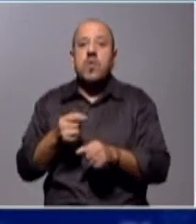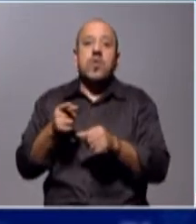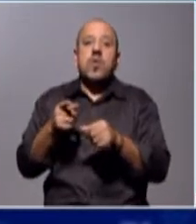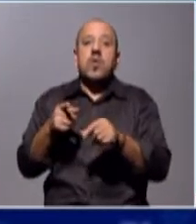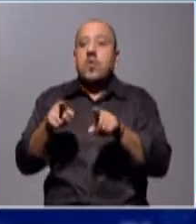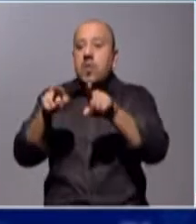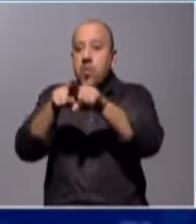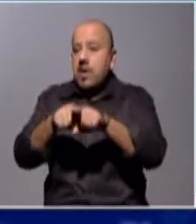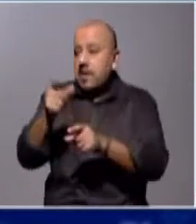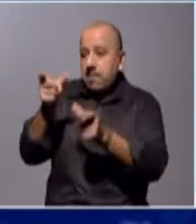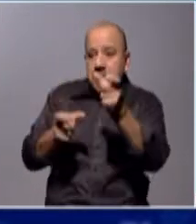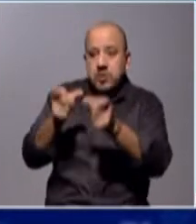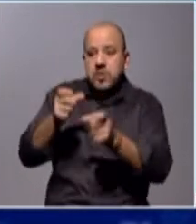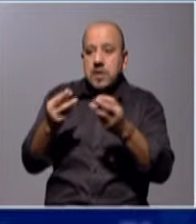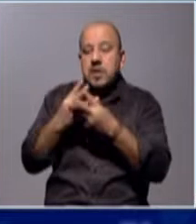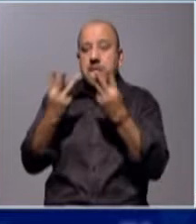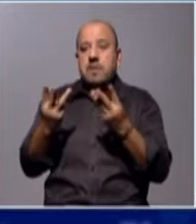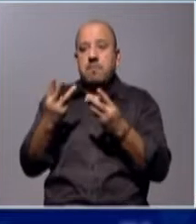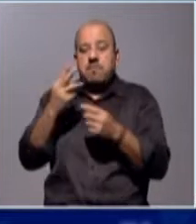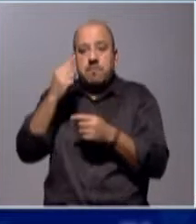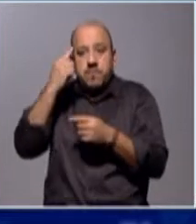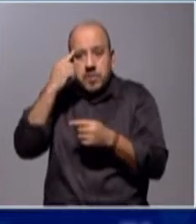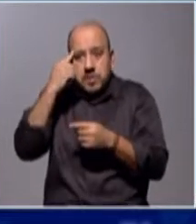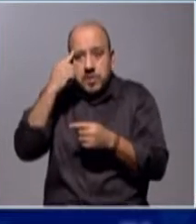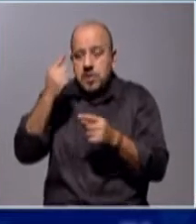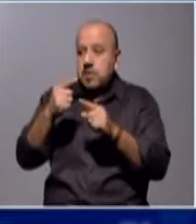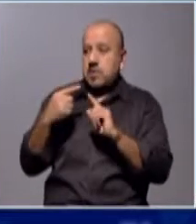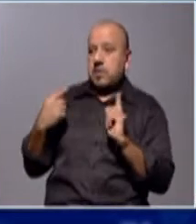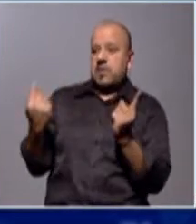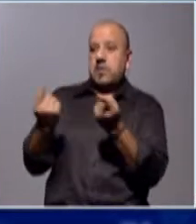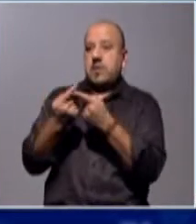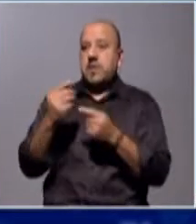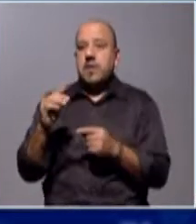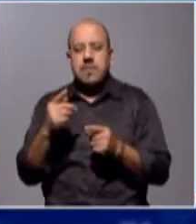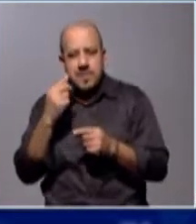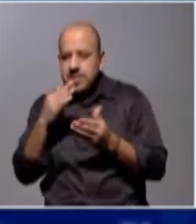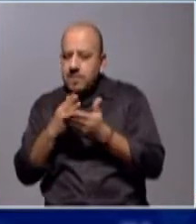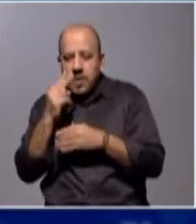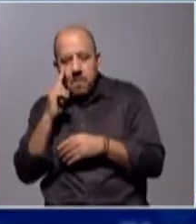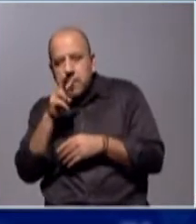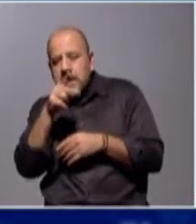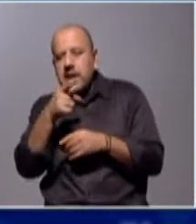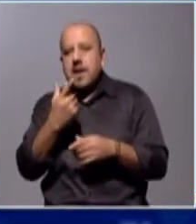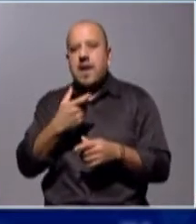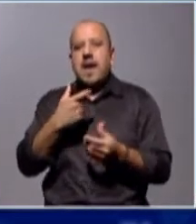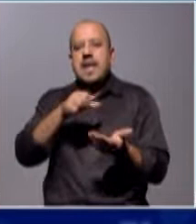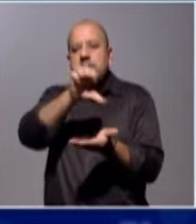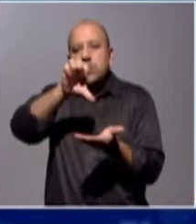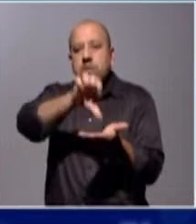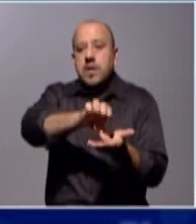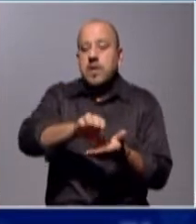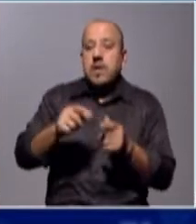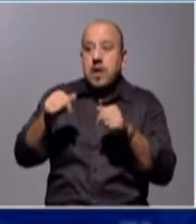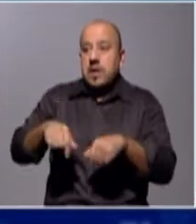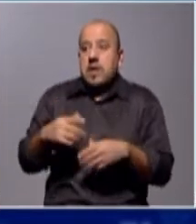poblador generalmente se mira por una inercia social en el espejo de la ciudad. Y la ruralidad es amenazada, y por